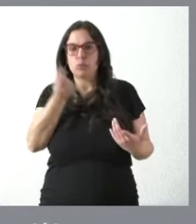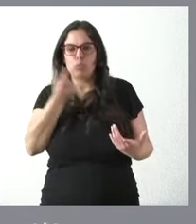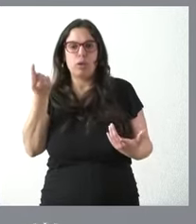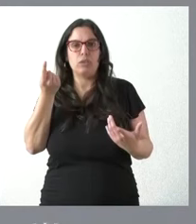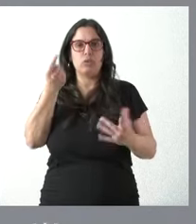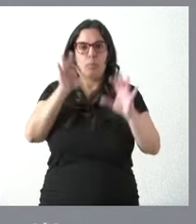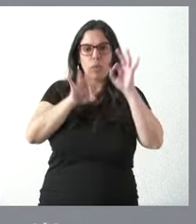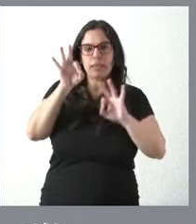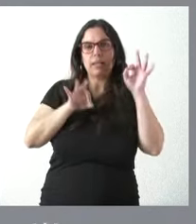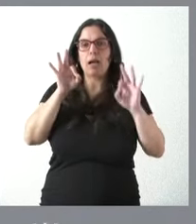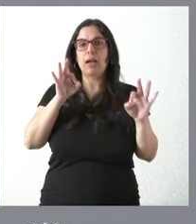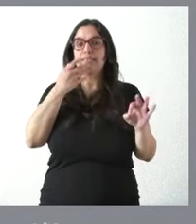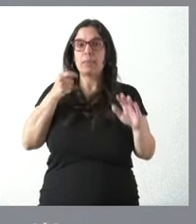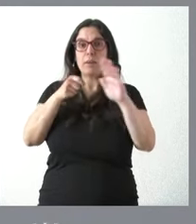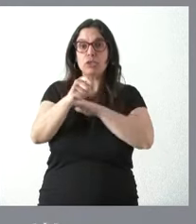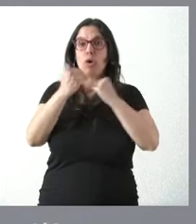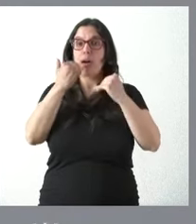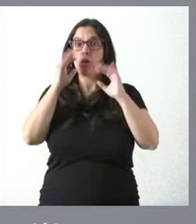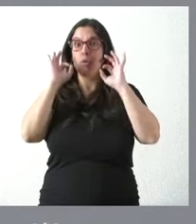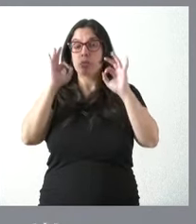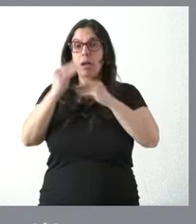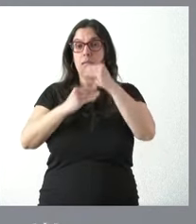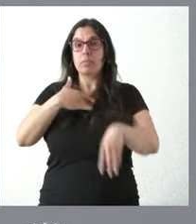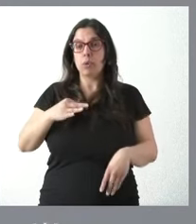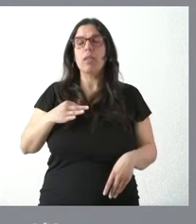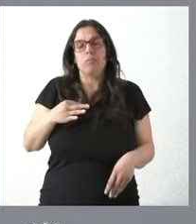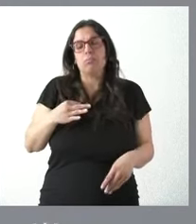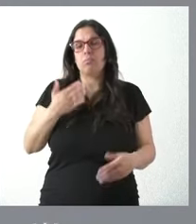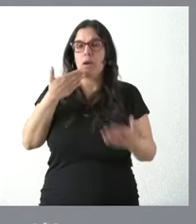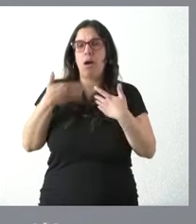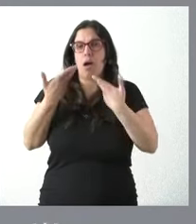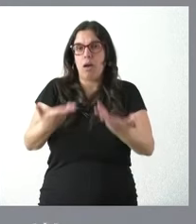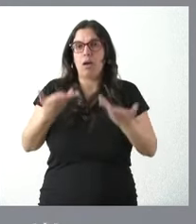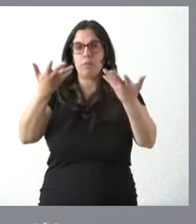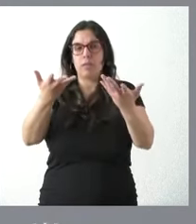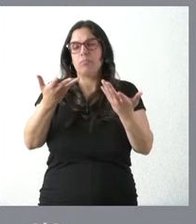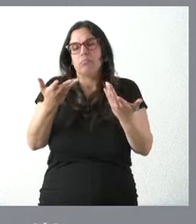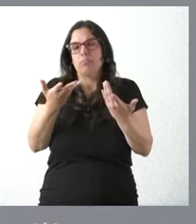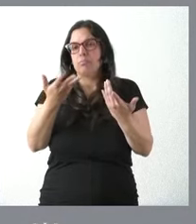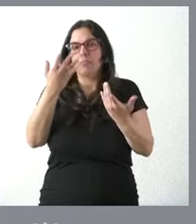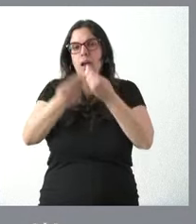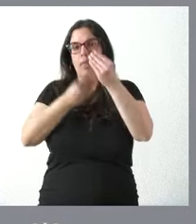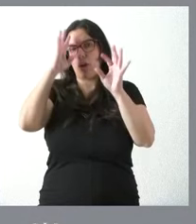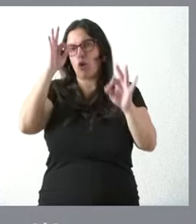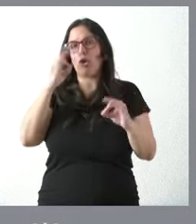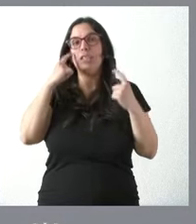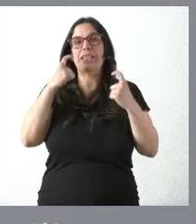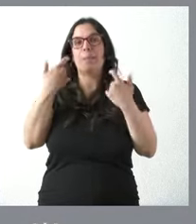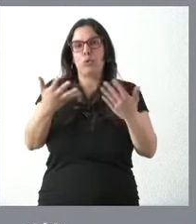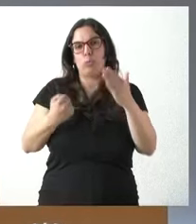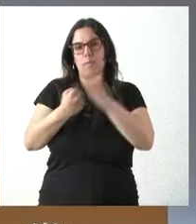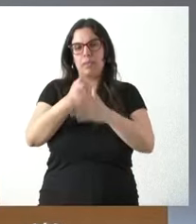ratios algún tipo de inversión en este ámbito pues estamos dispuestos a llevarlo a cabo y a llevarlo a cabo lógicamente en el plazo más breve posible